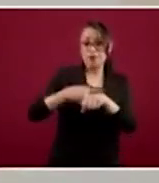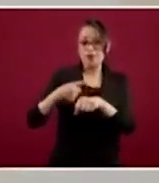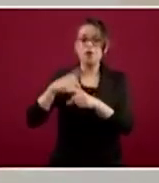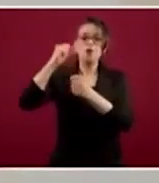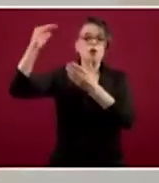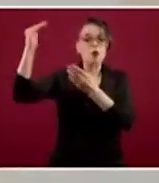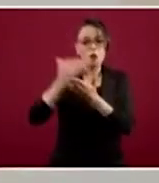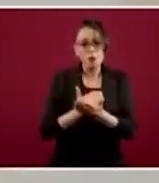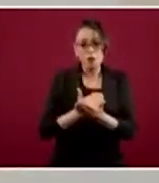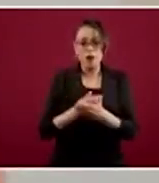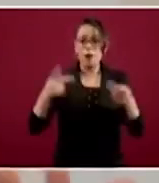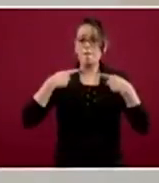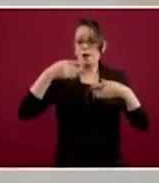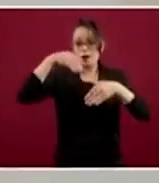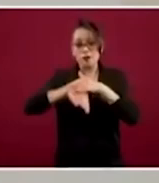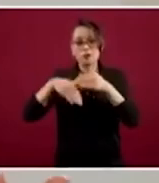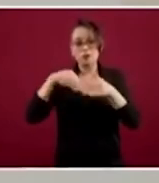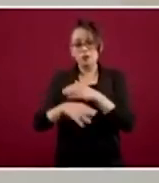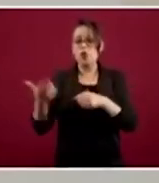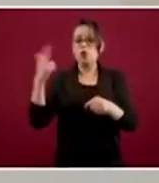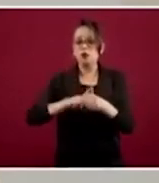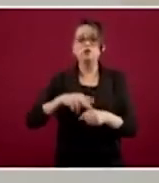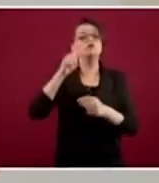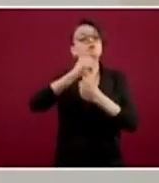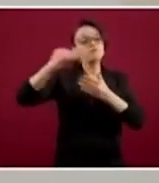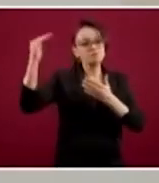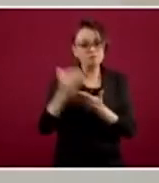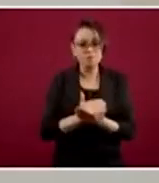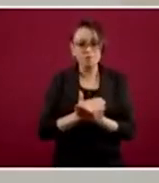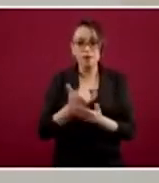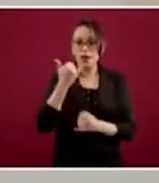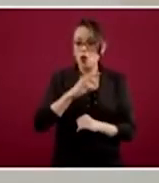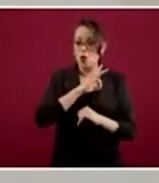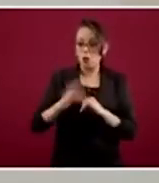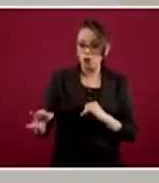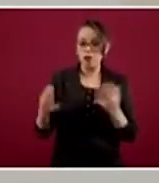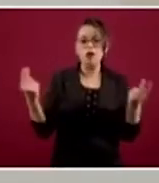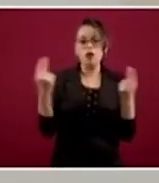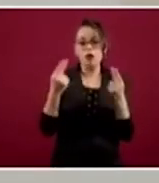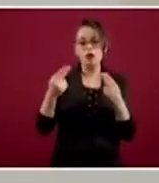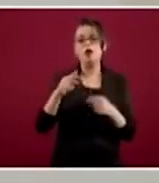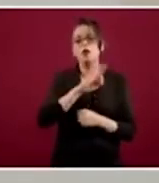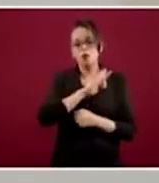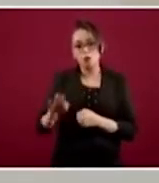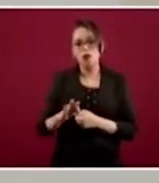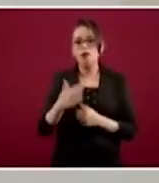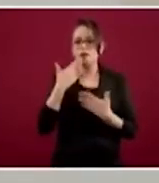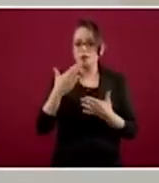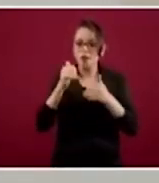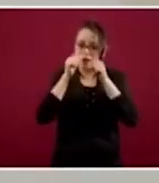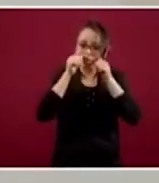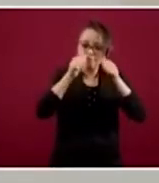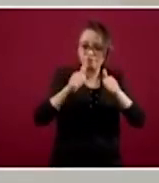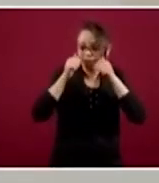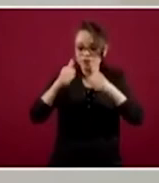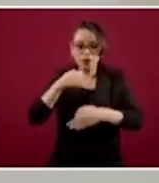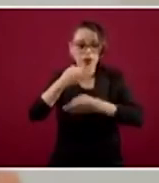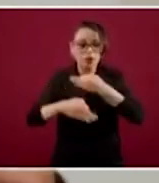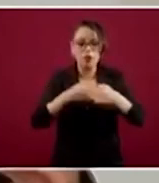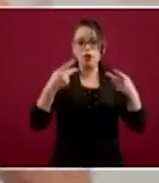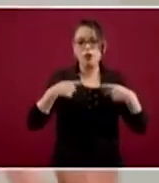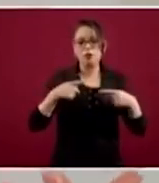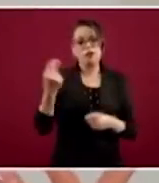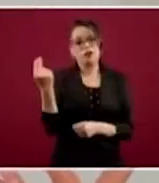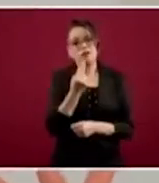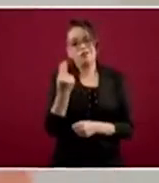hospitalización sea menor y finalmente la oportunidad de atender a todas y todos los que así lo necesiten sea